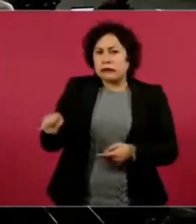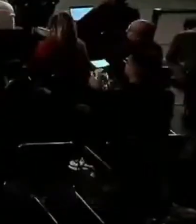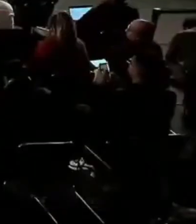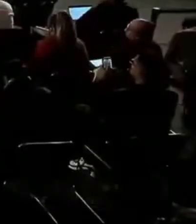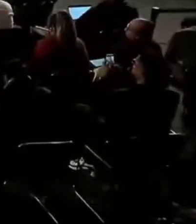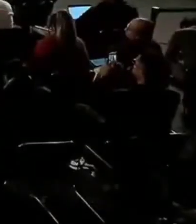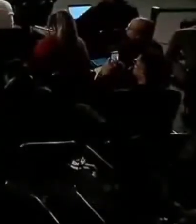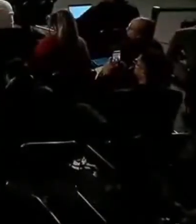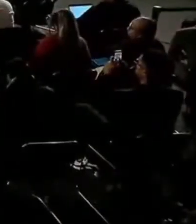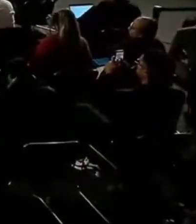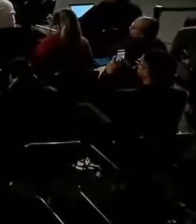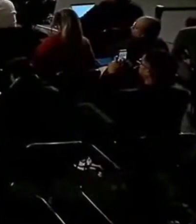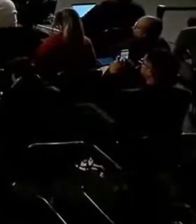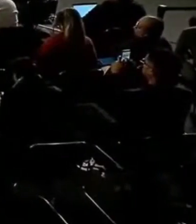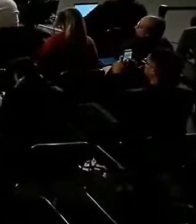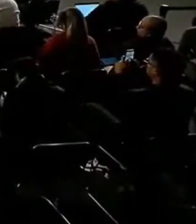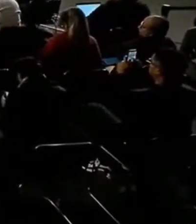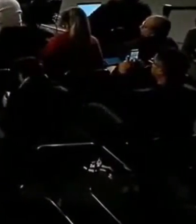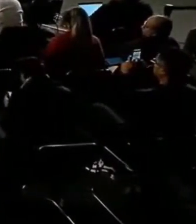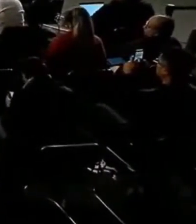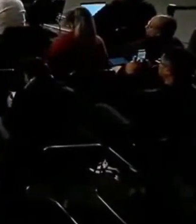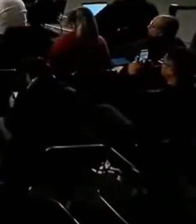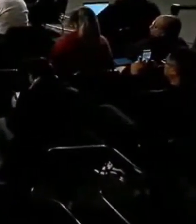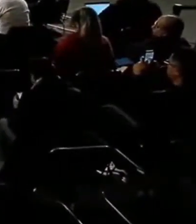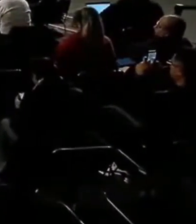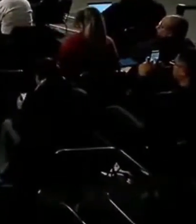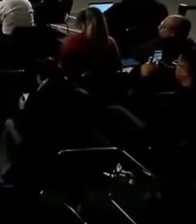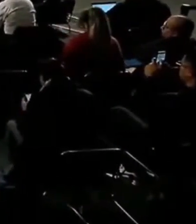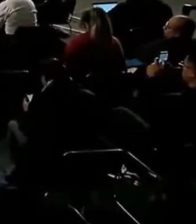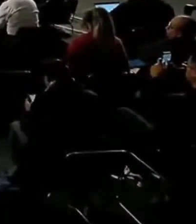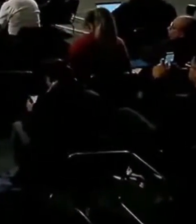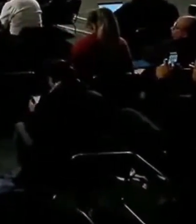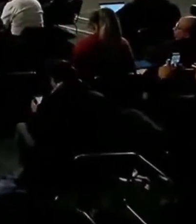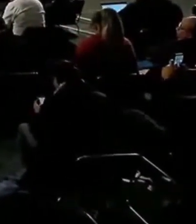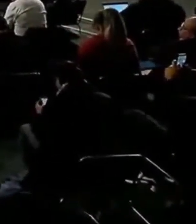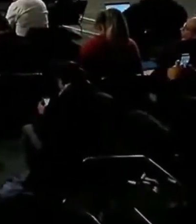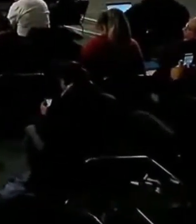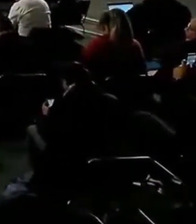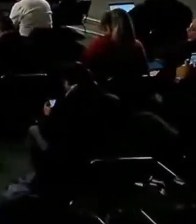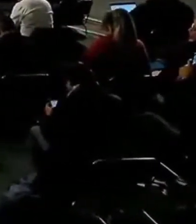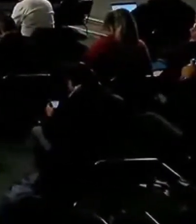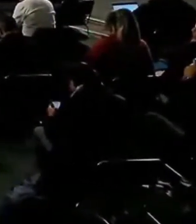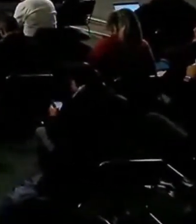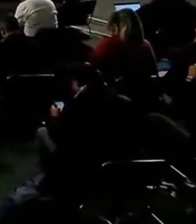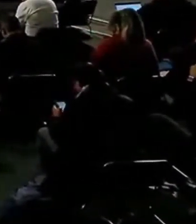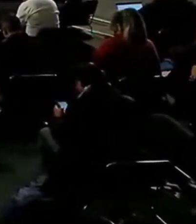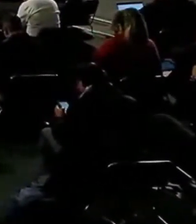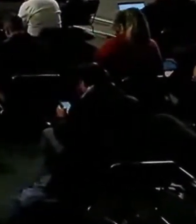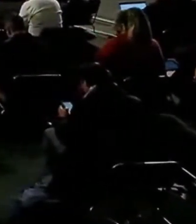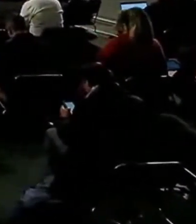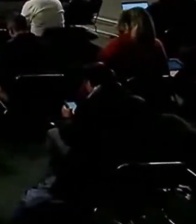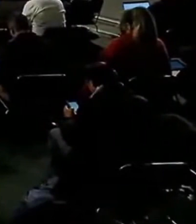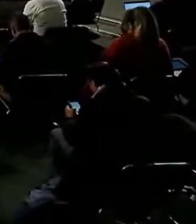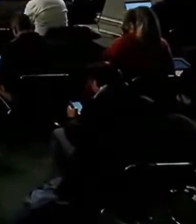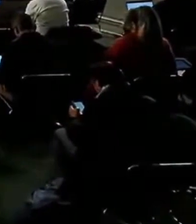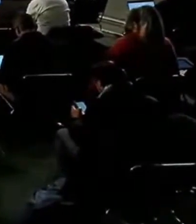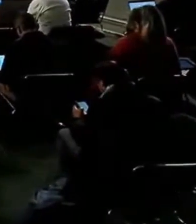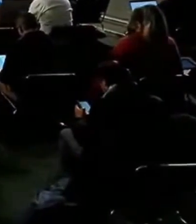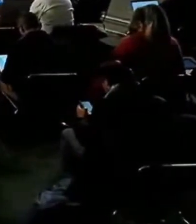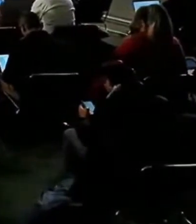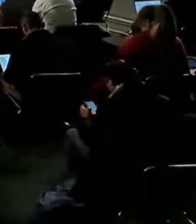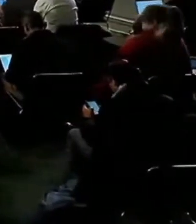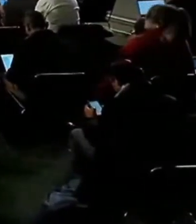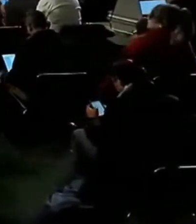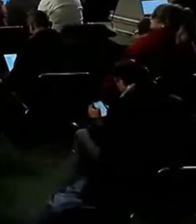denuncias que se están haciendo. Se va a investigar a los militares, se va a atender a los trabajadores, que en muchos casos mencionan que no hablan por